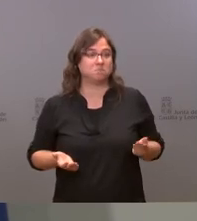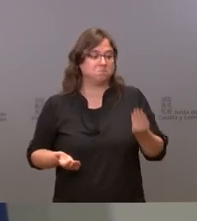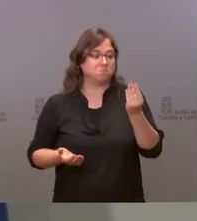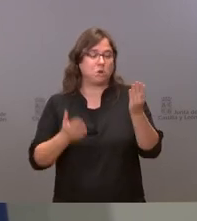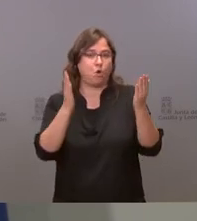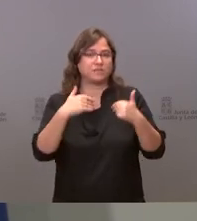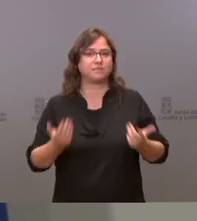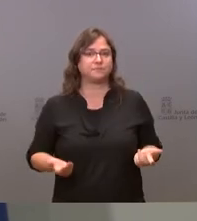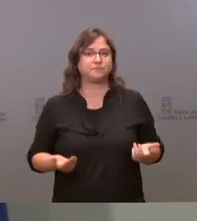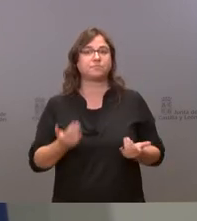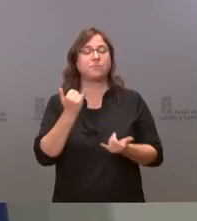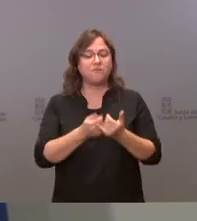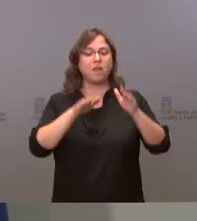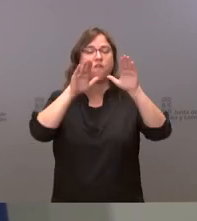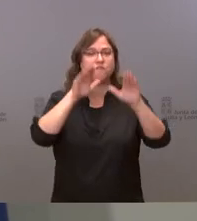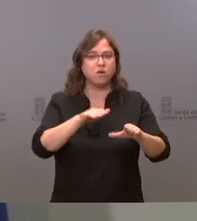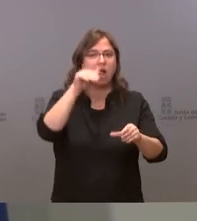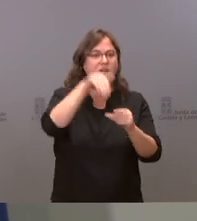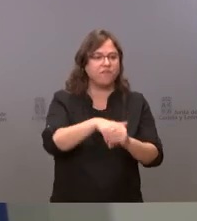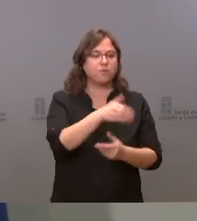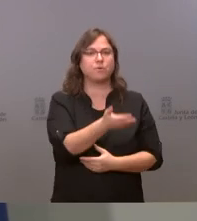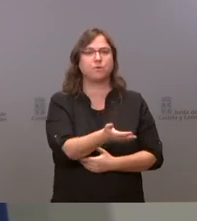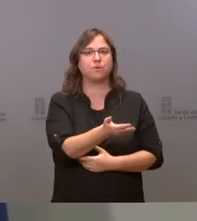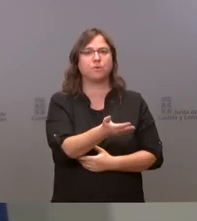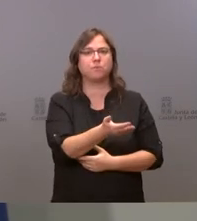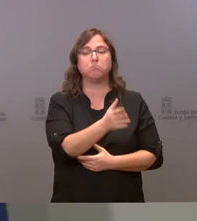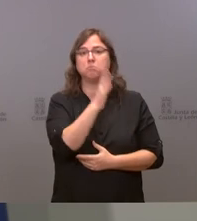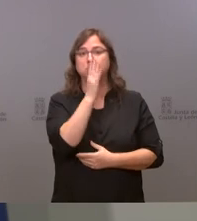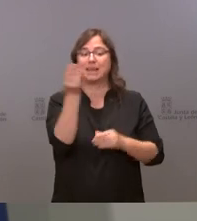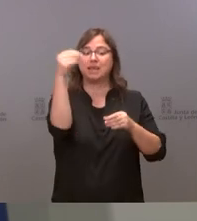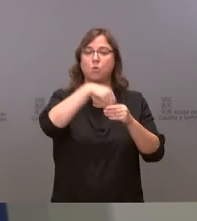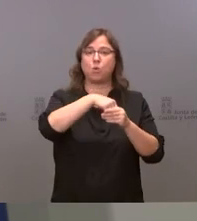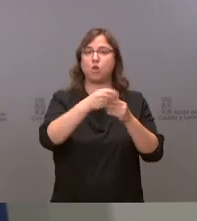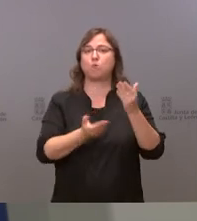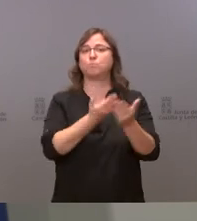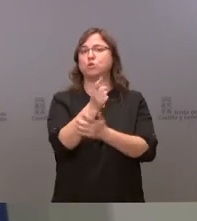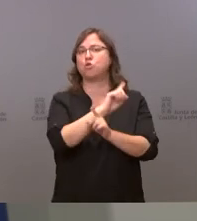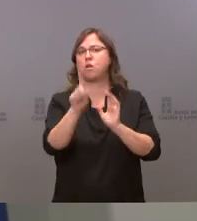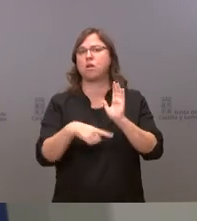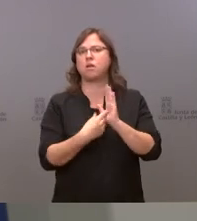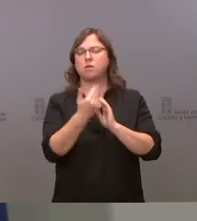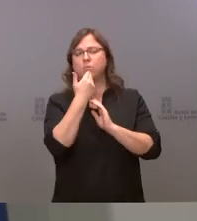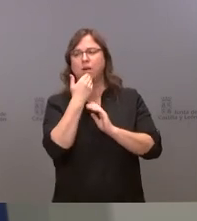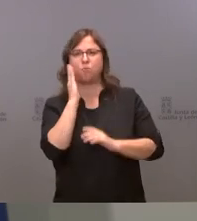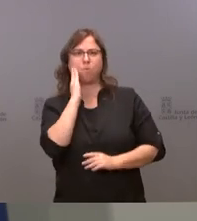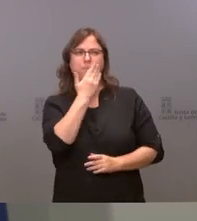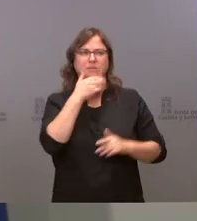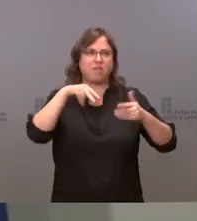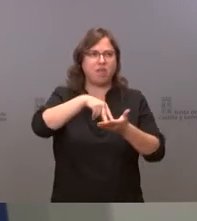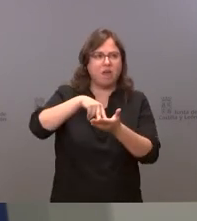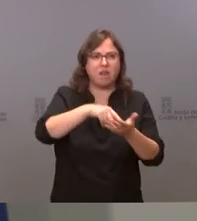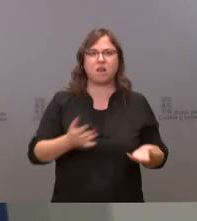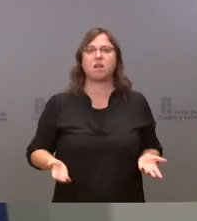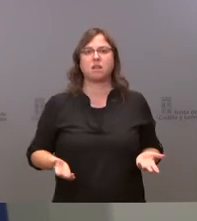y se votó a favor porque se incluía en esa proposición no de ley otros asuntos como la presencialidad y otros